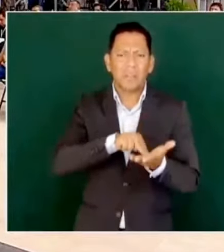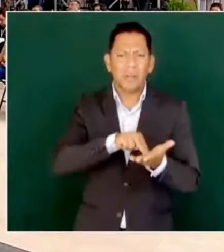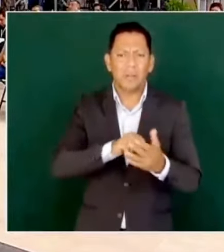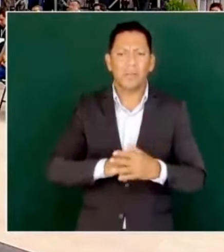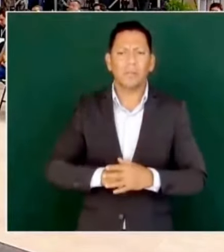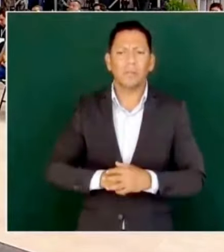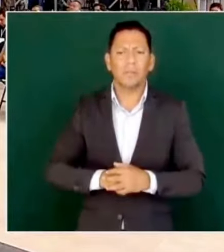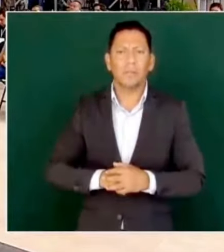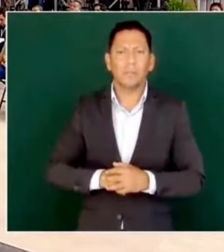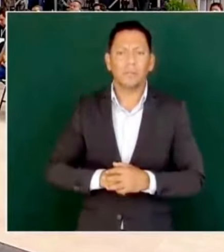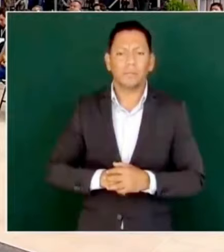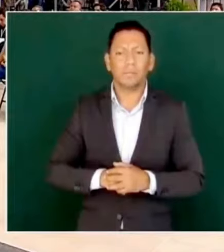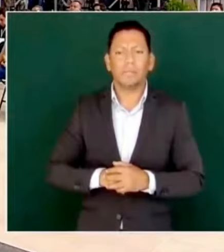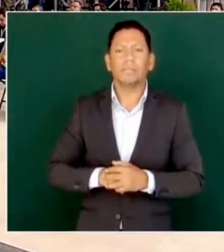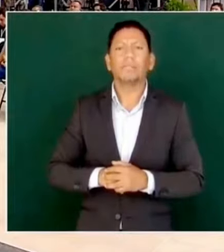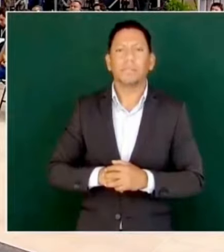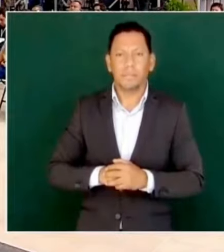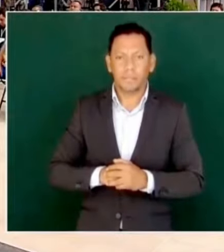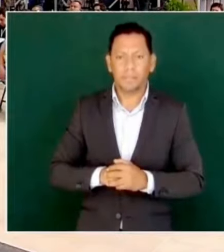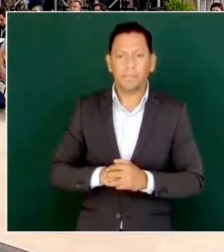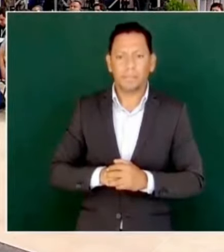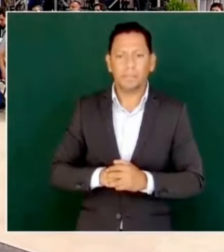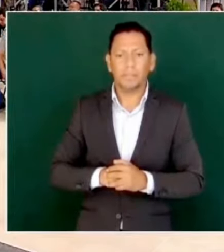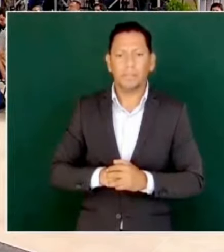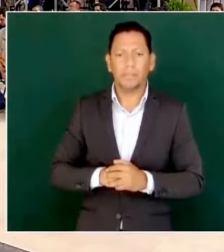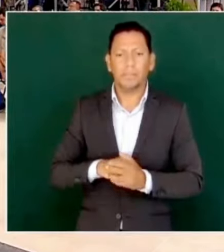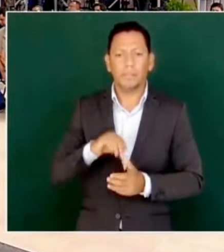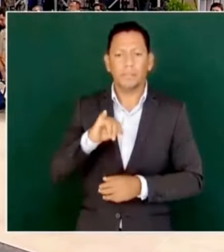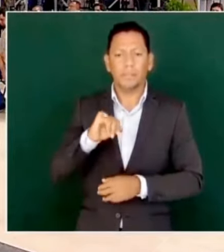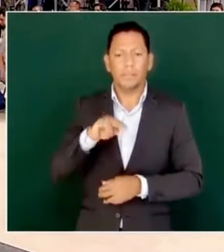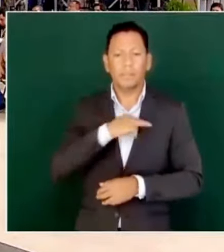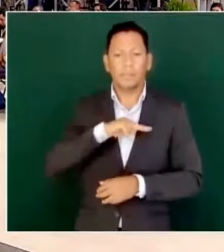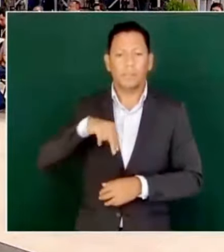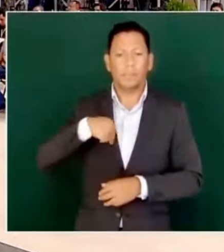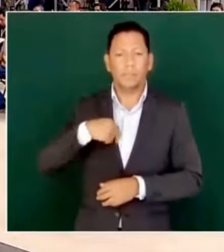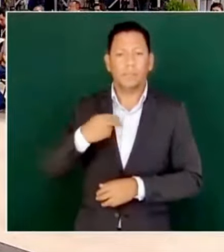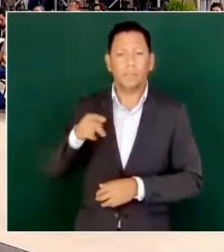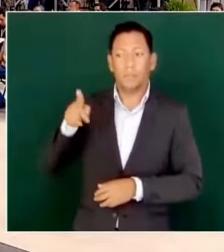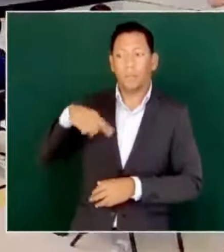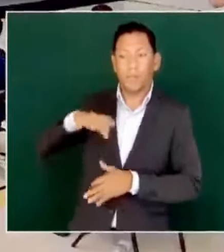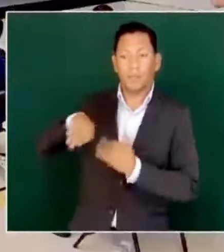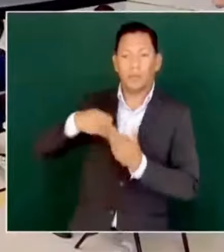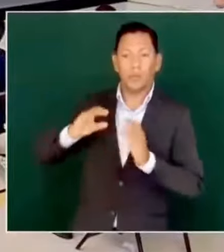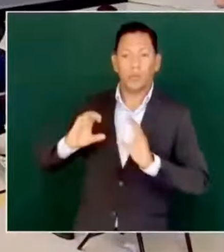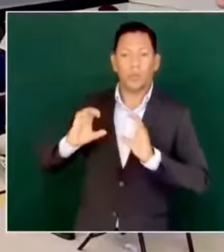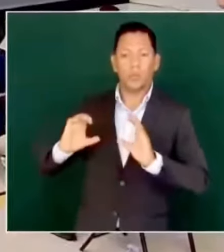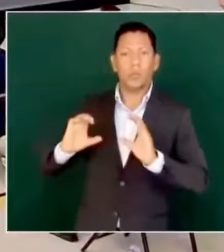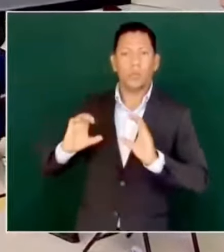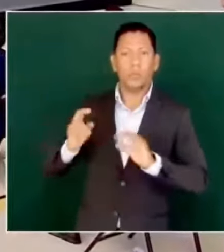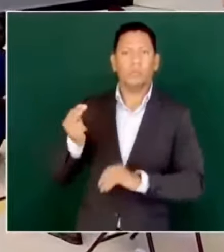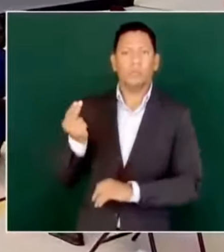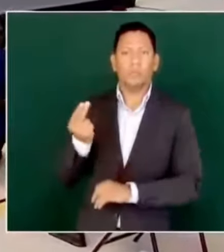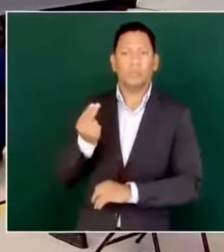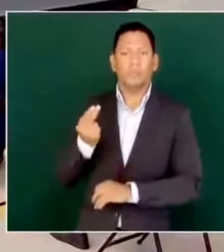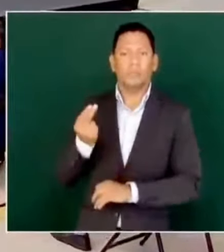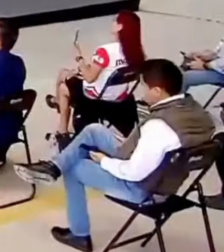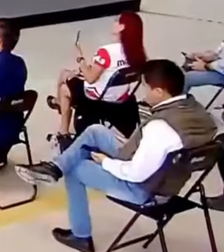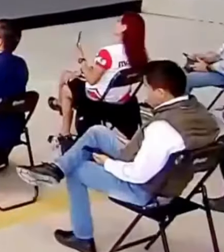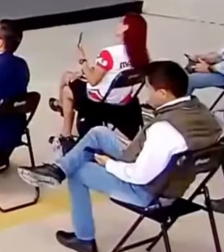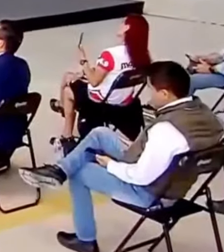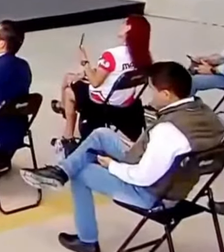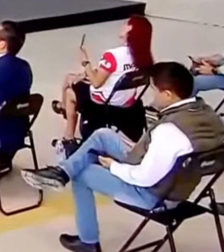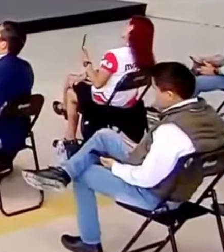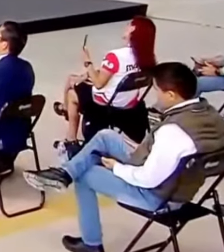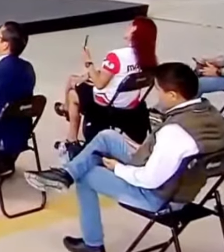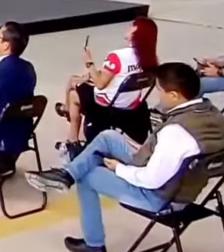Sí, sí, entonces tenemos que cuidar a todos, periodistas.